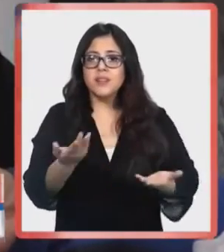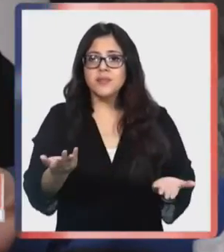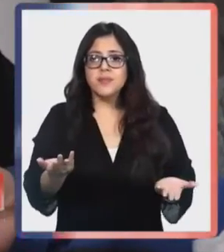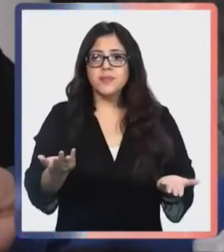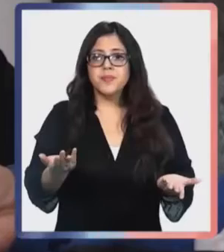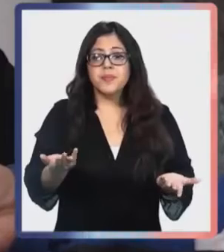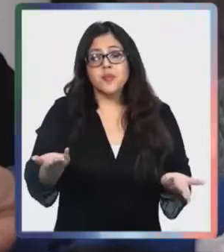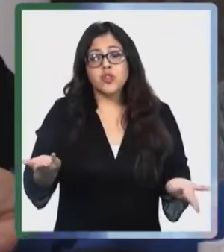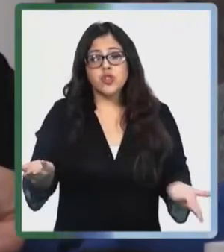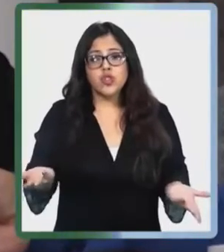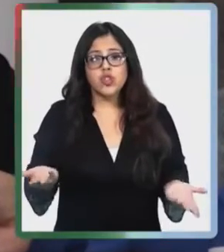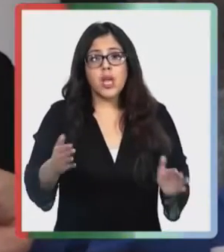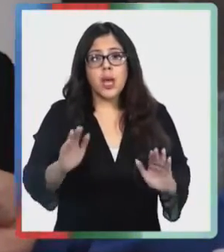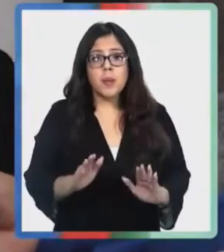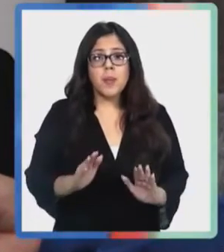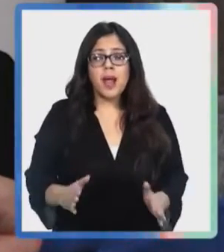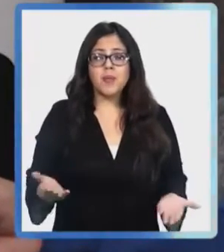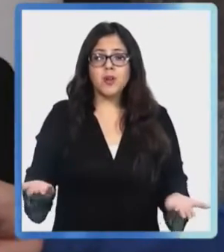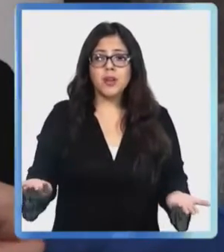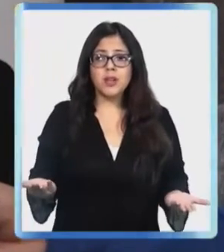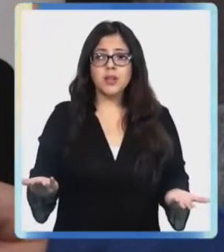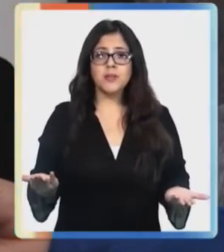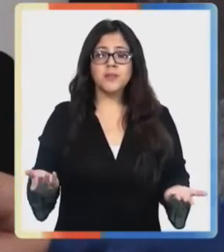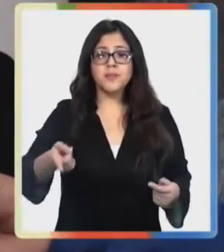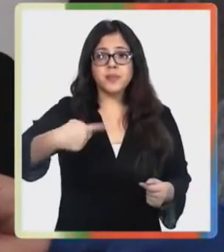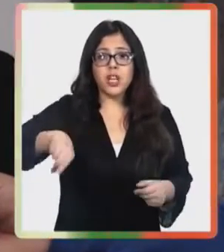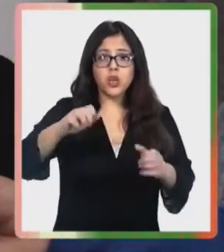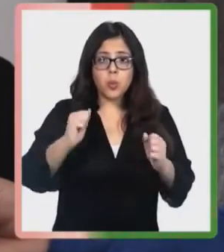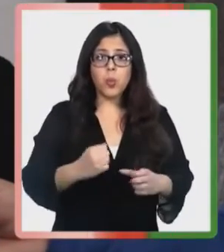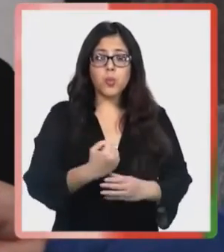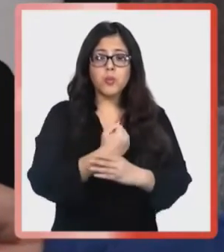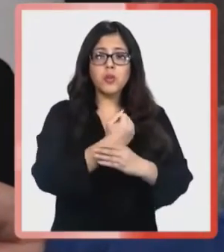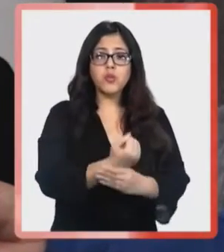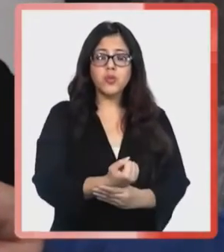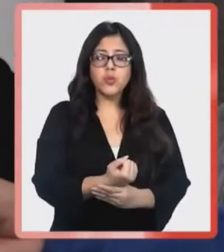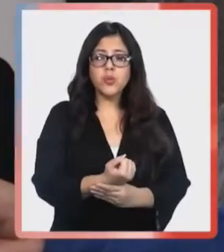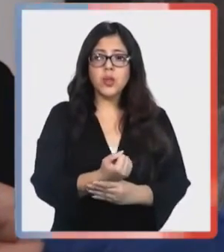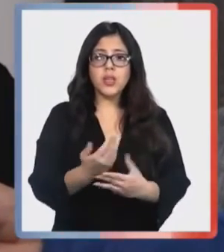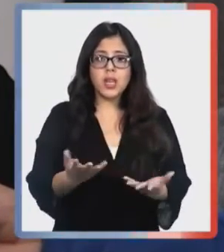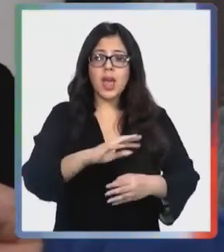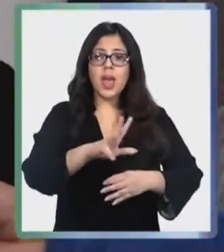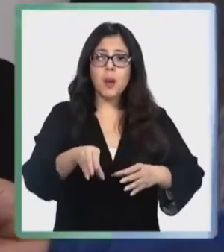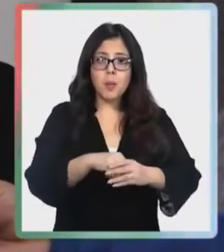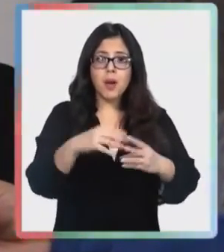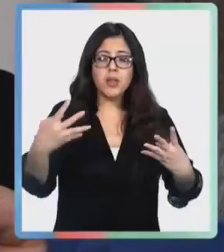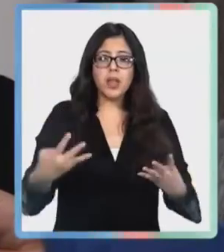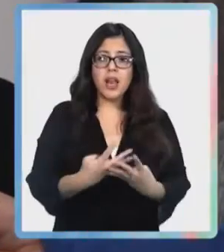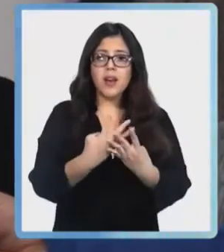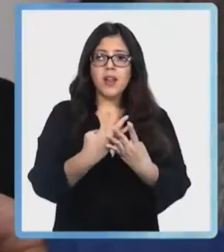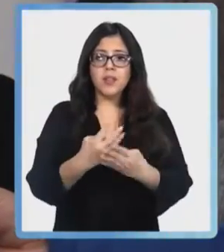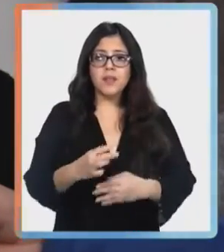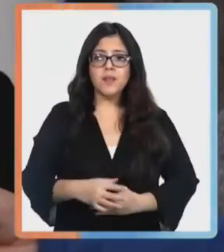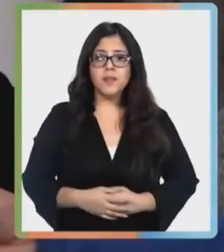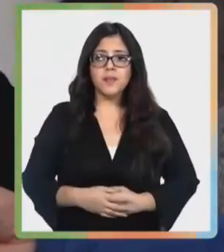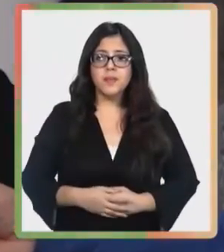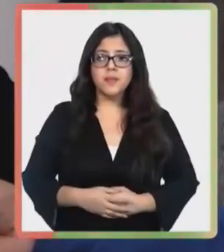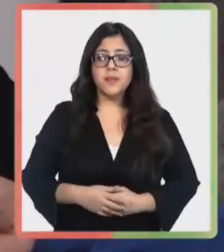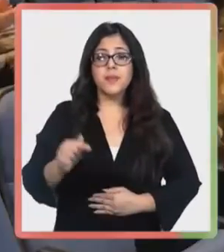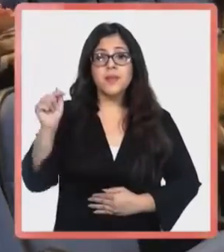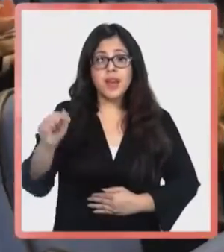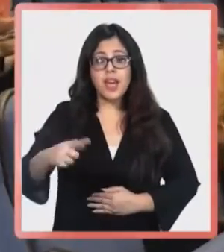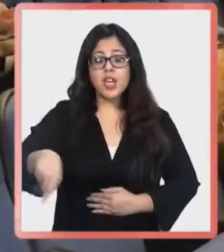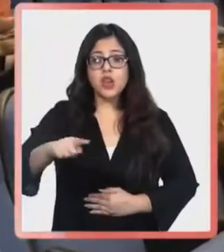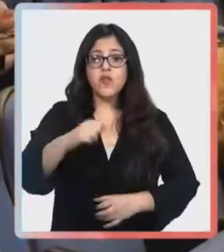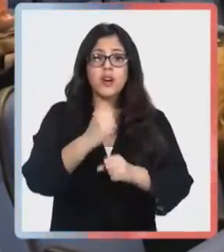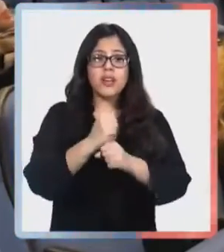odontólogos y odontólogas. Y entonces lo que esperamos es que ellos contribuyan, ¿no es cierto?, a ser parte de la red asistencial.